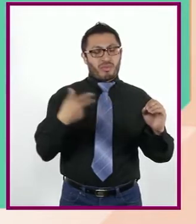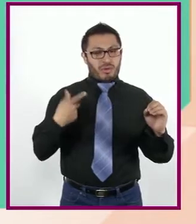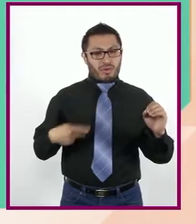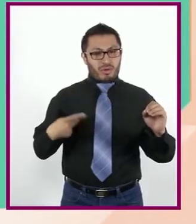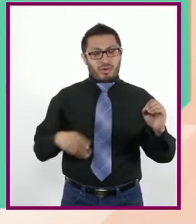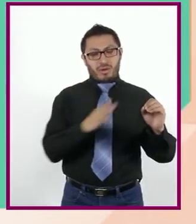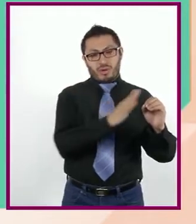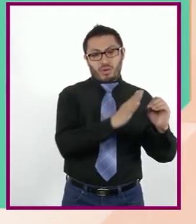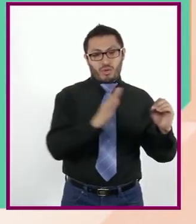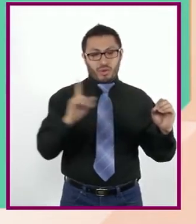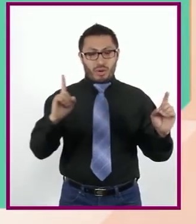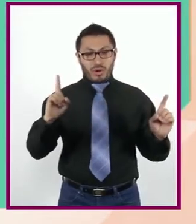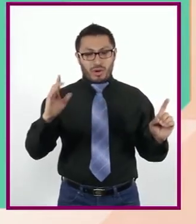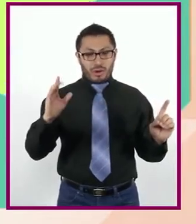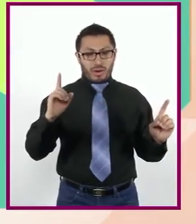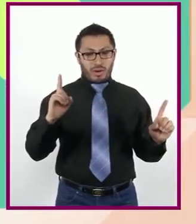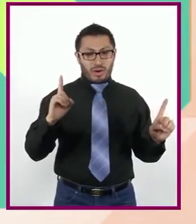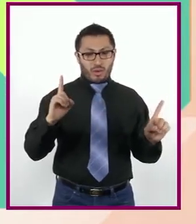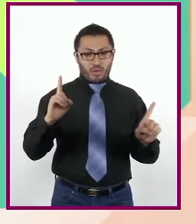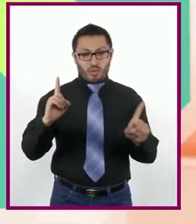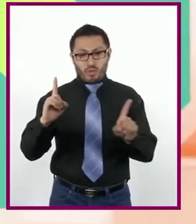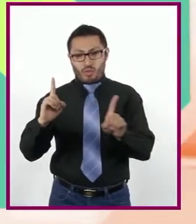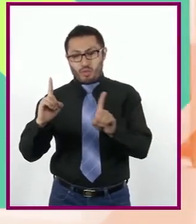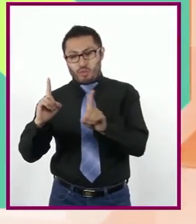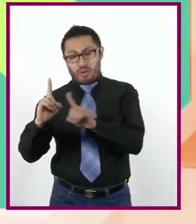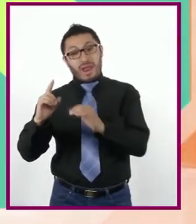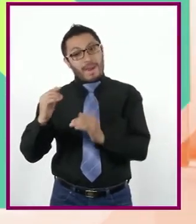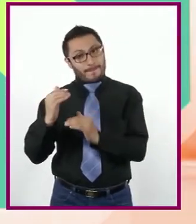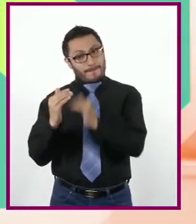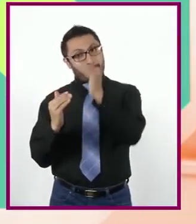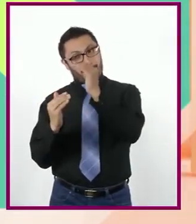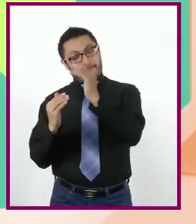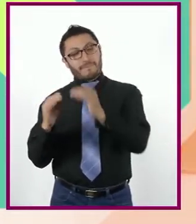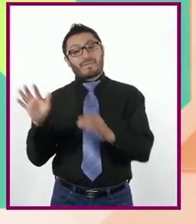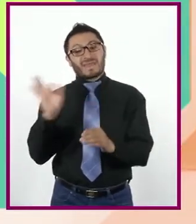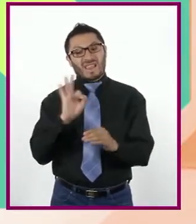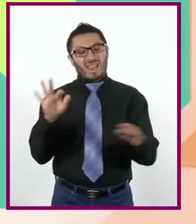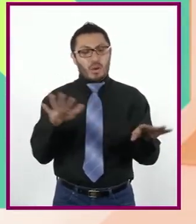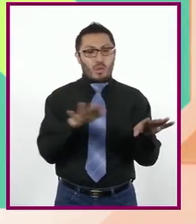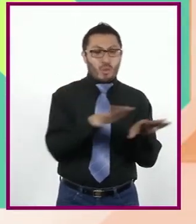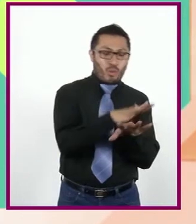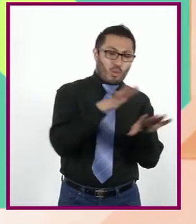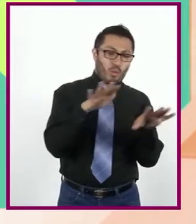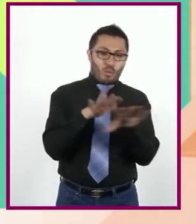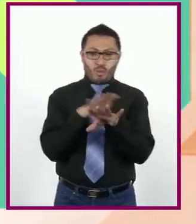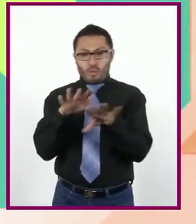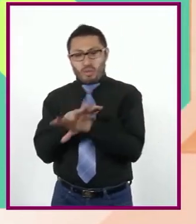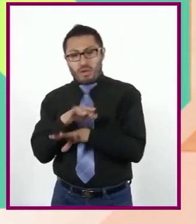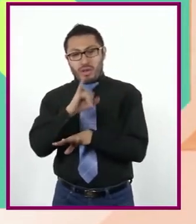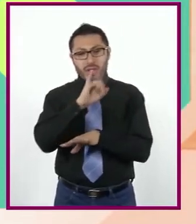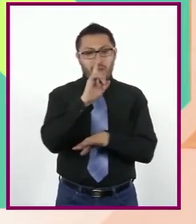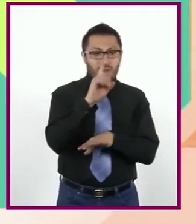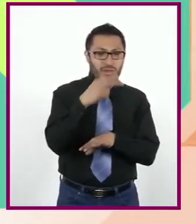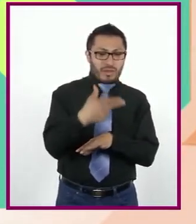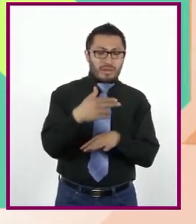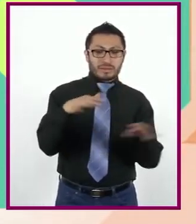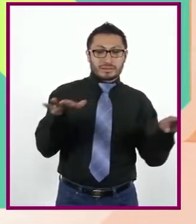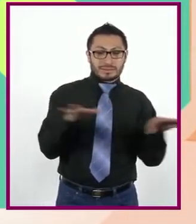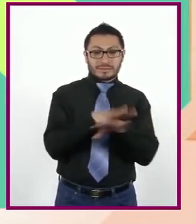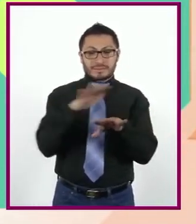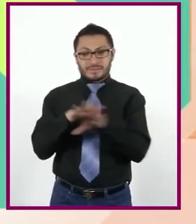a uno, el desarrollo humano es mayor. Si hay cambios en algún criterio, el IDH se modifica,